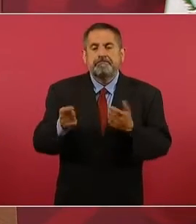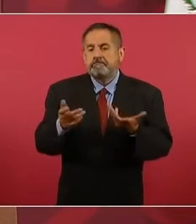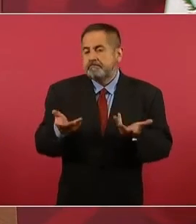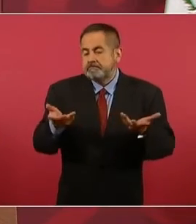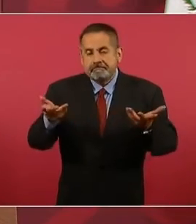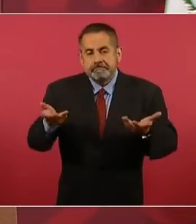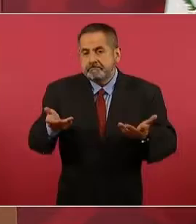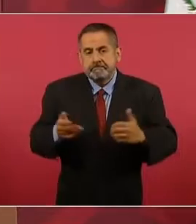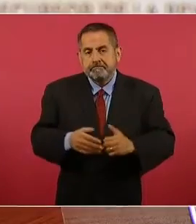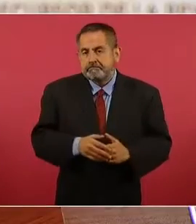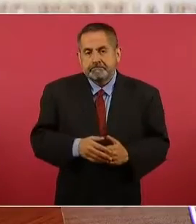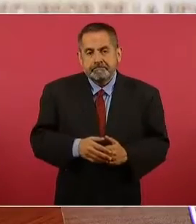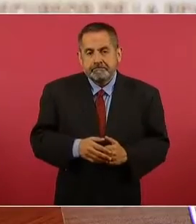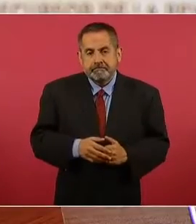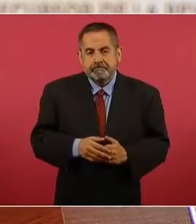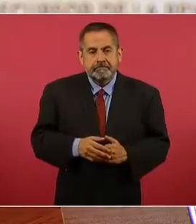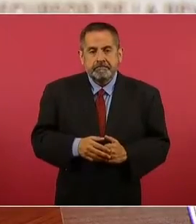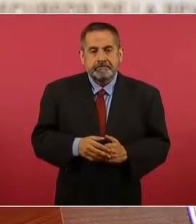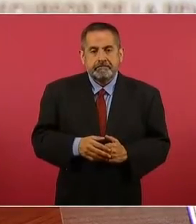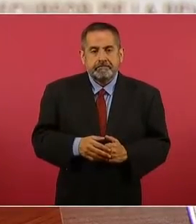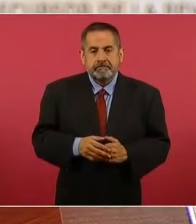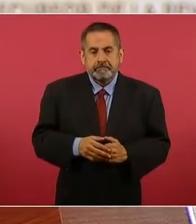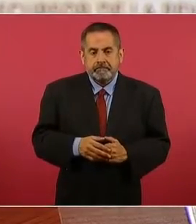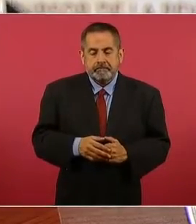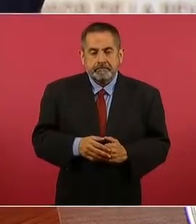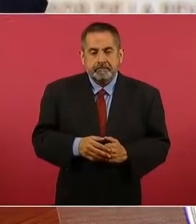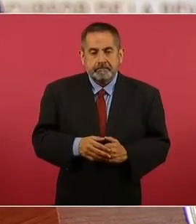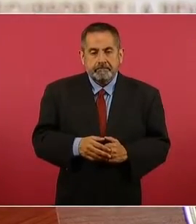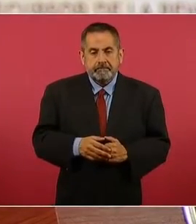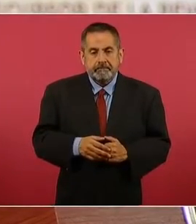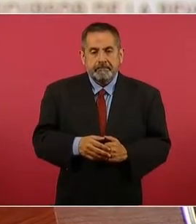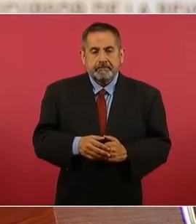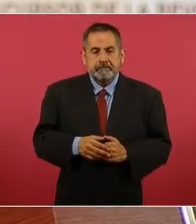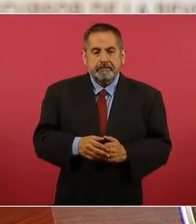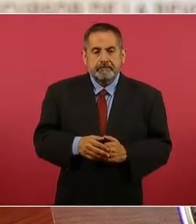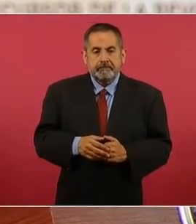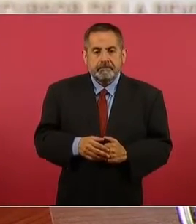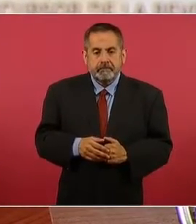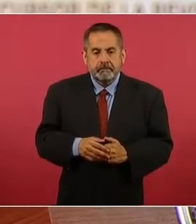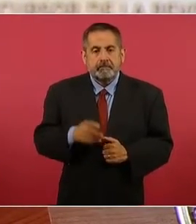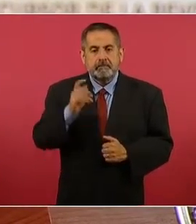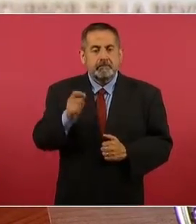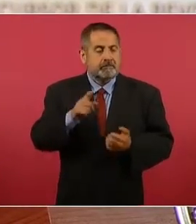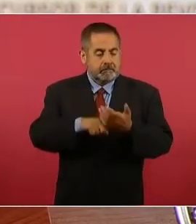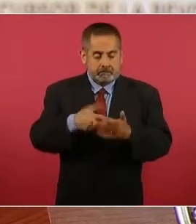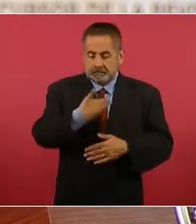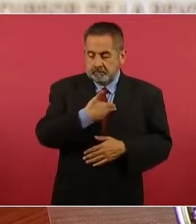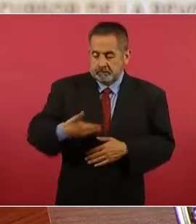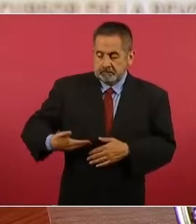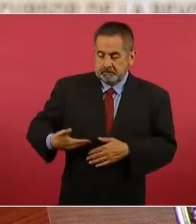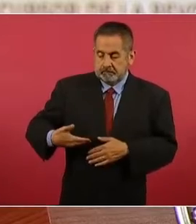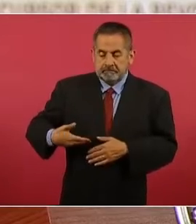de quién sea el presidente.